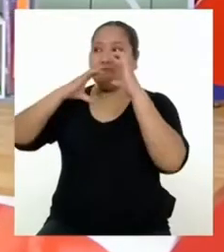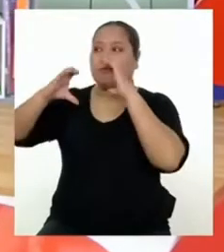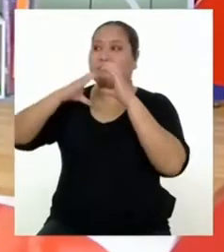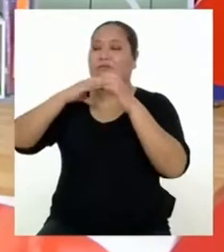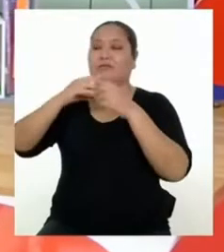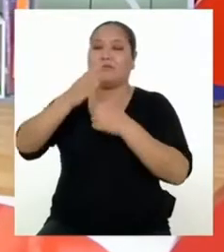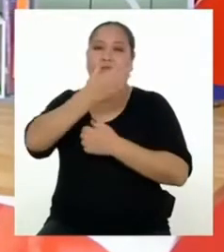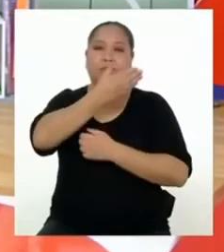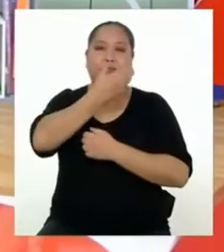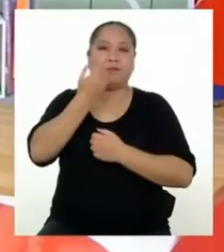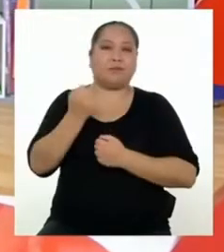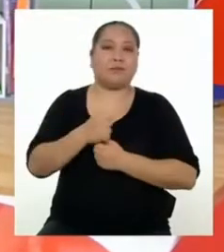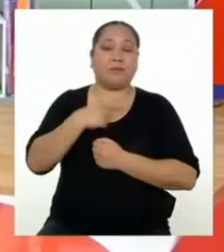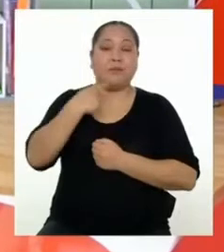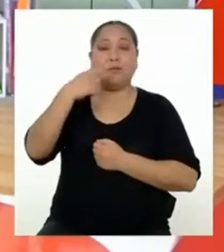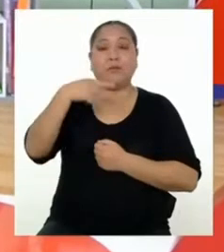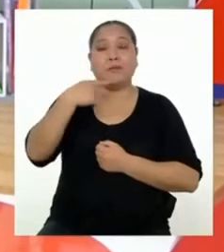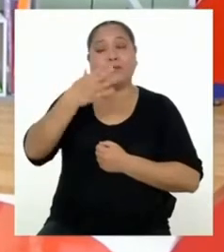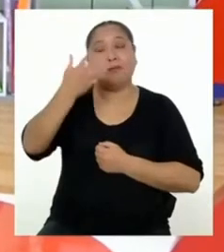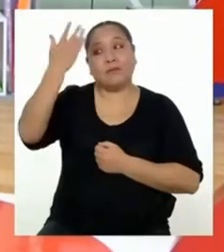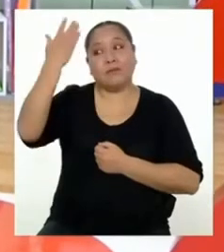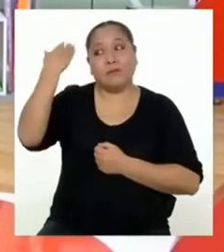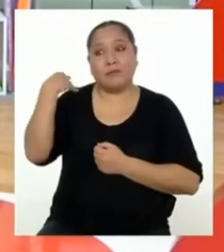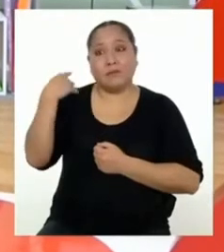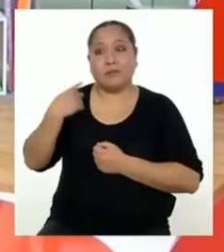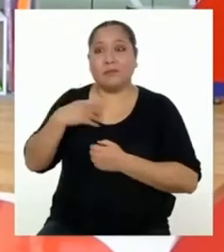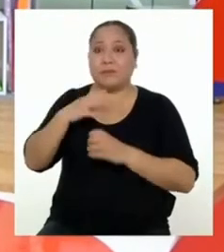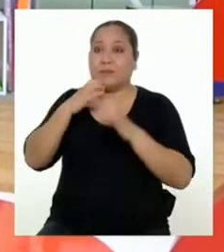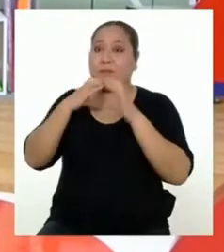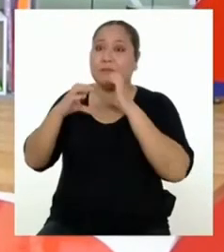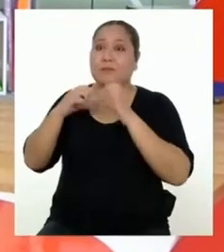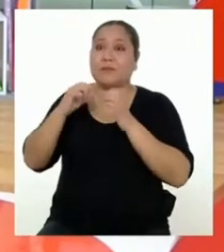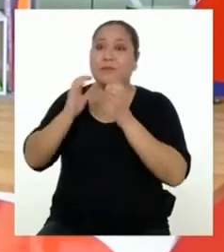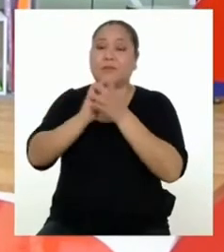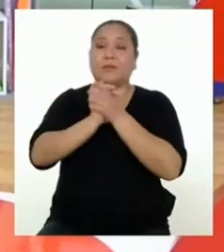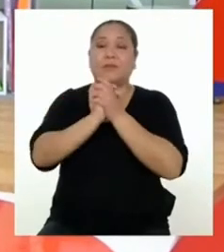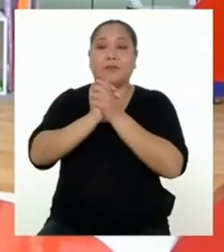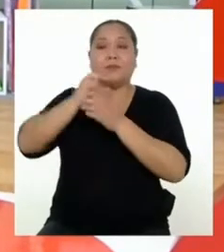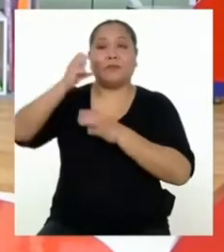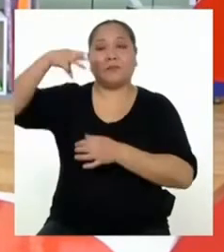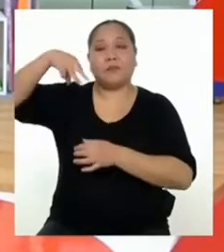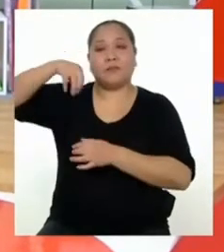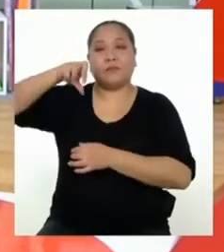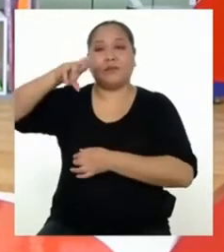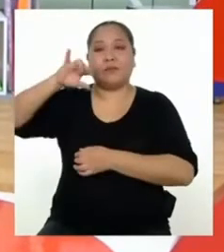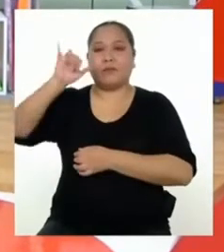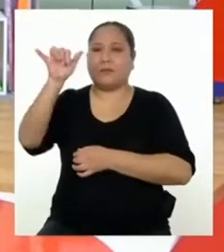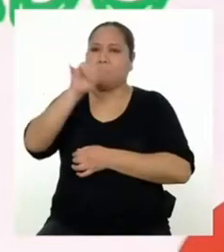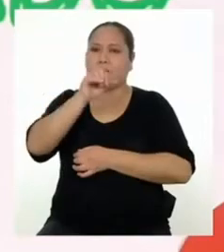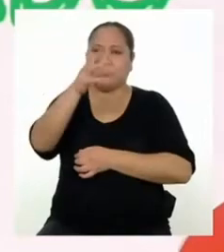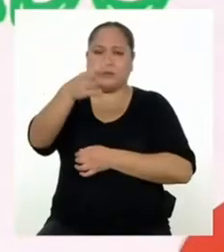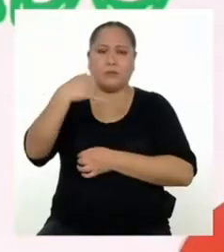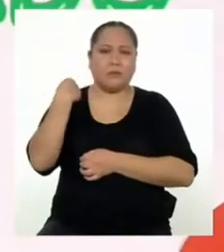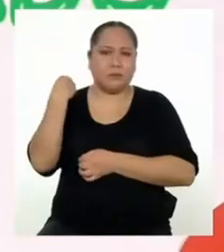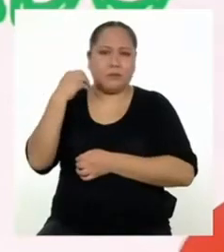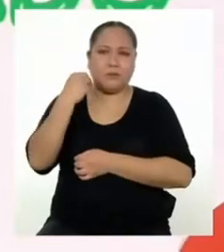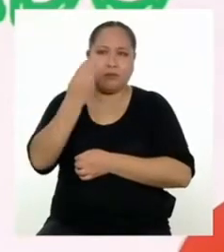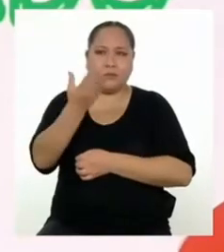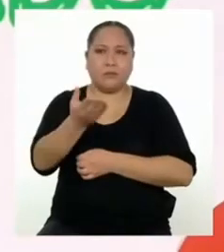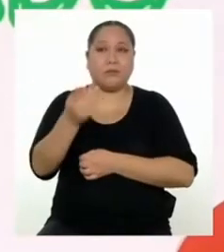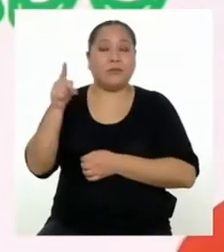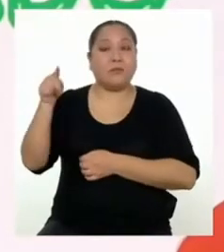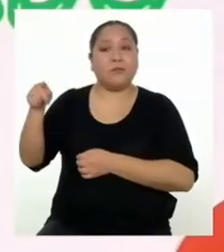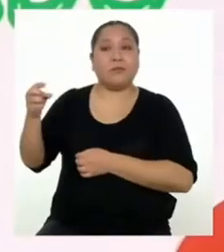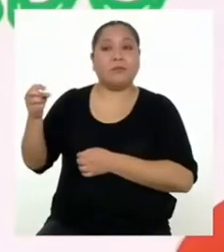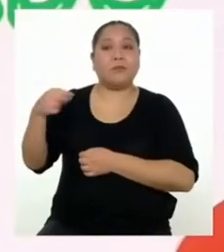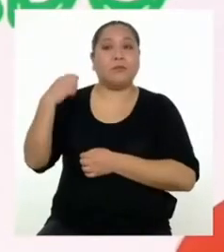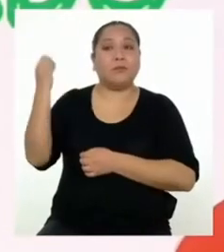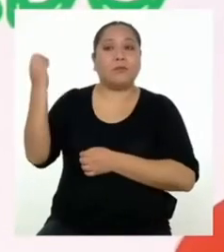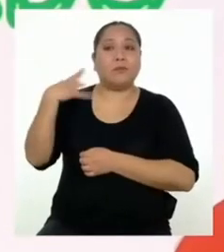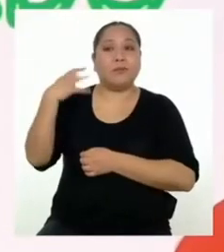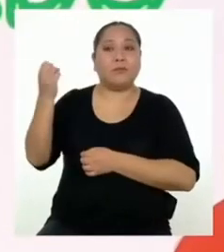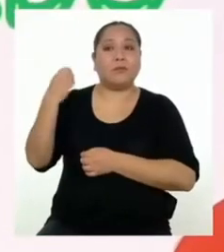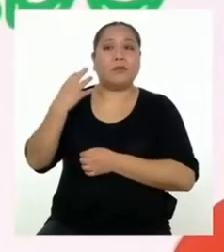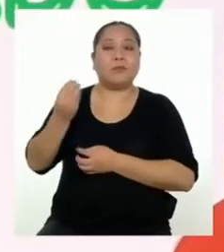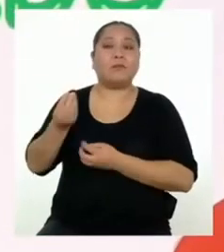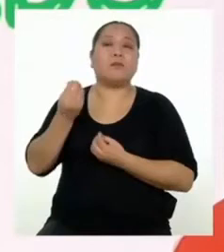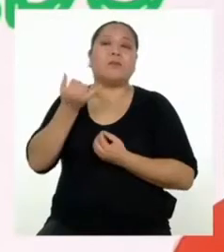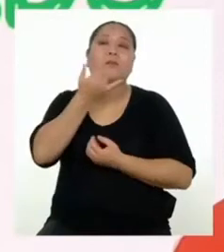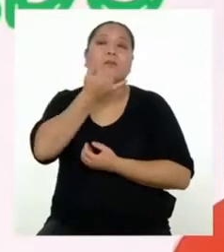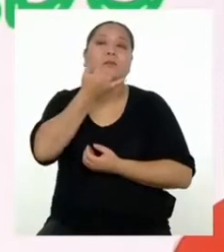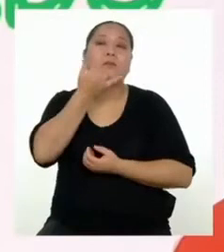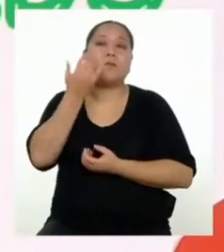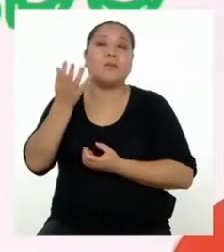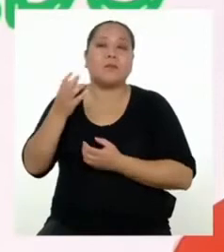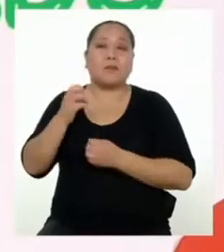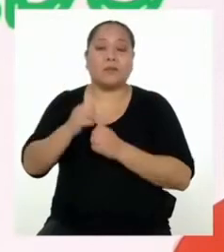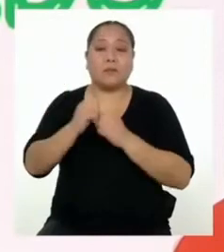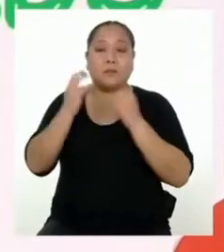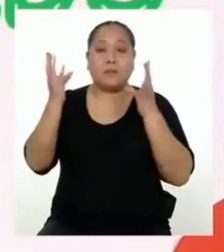Les cuento que hace unos días hablé con mi amiga María, un adolescente como ustedes. Ella me estaba contando cómo había pasado